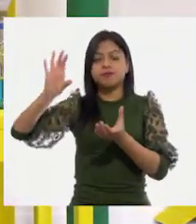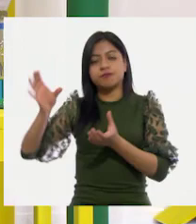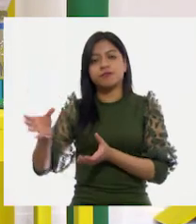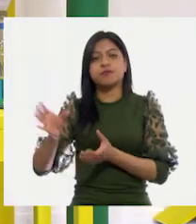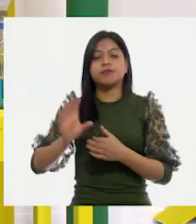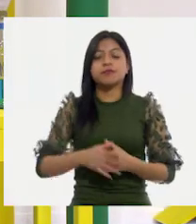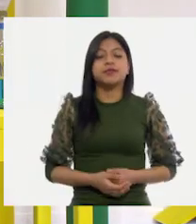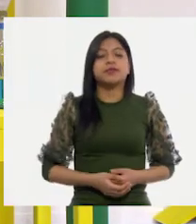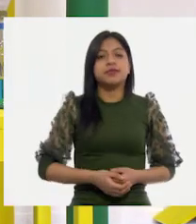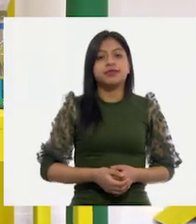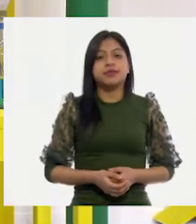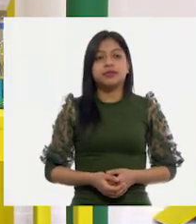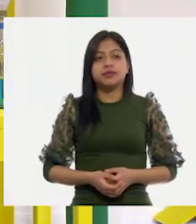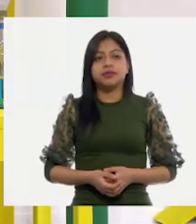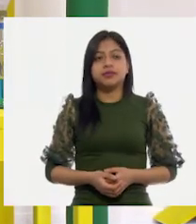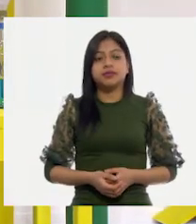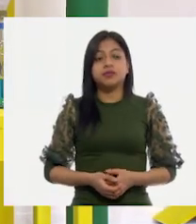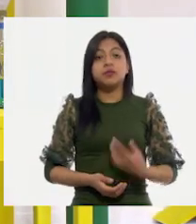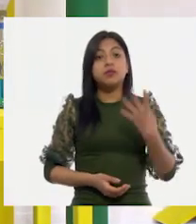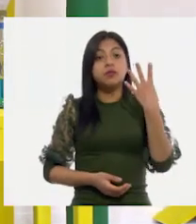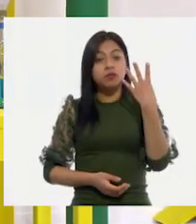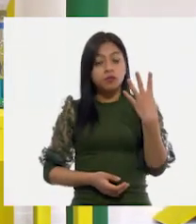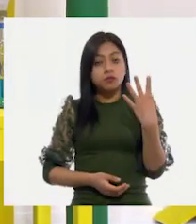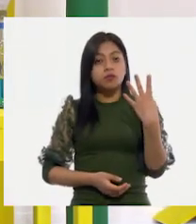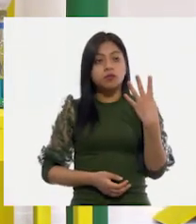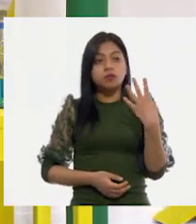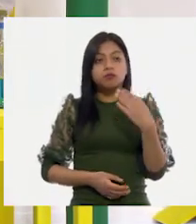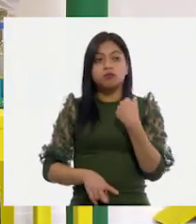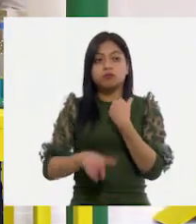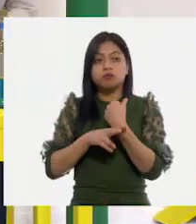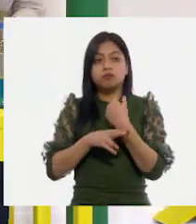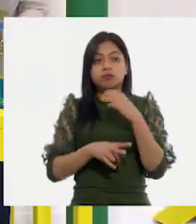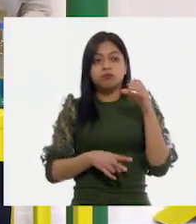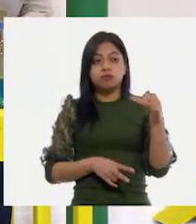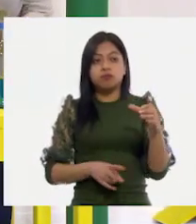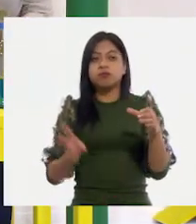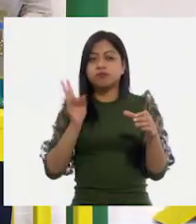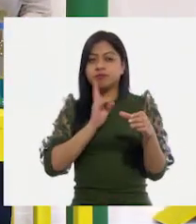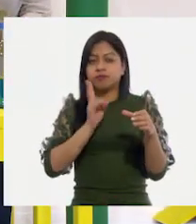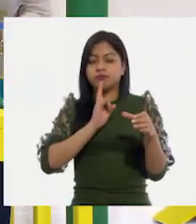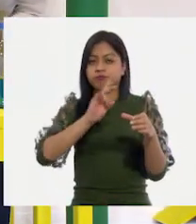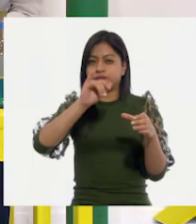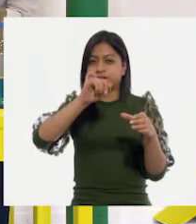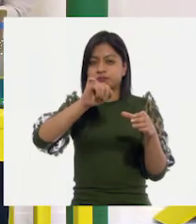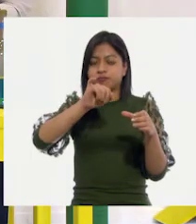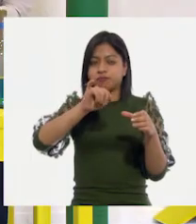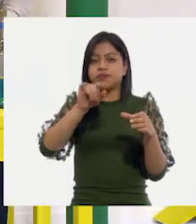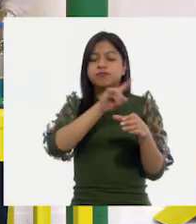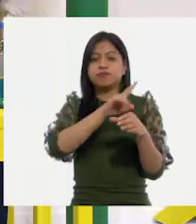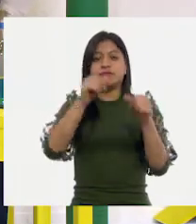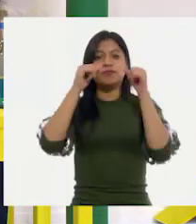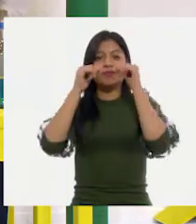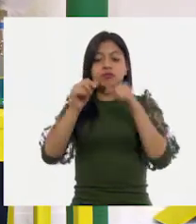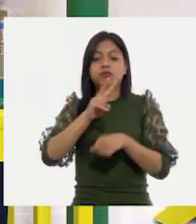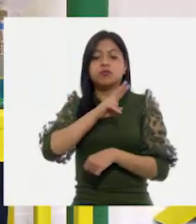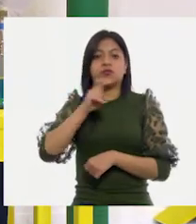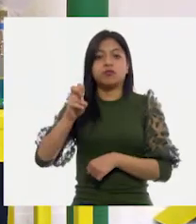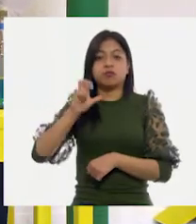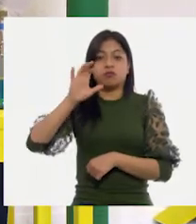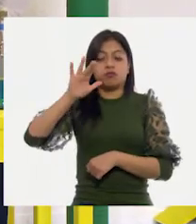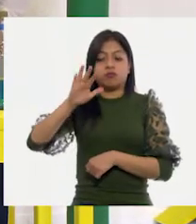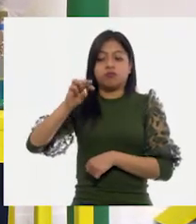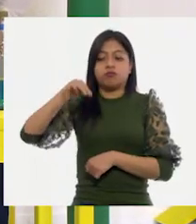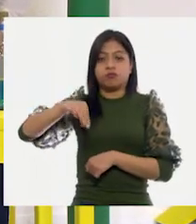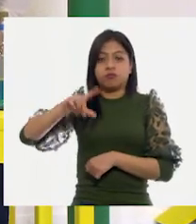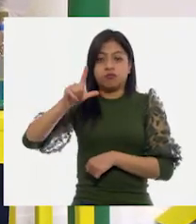esto y comprobar nuevamente si ese vaso de 250 mililitros